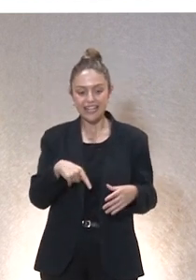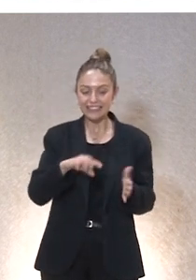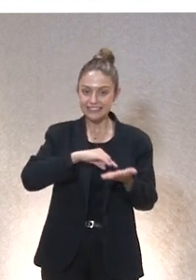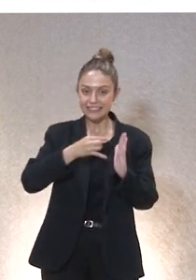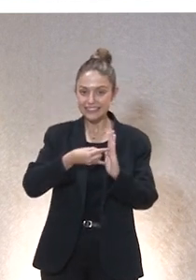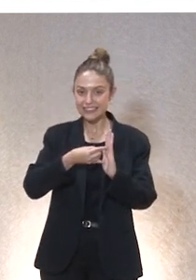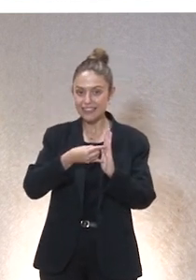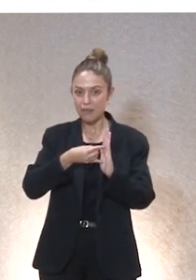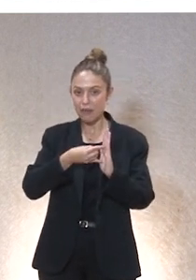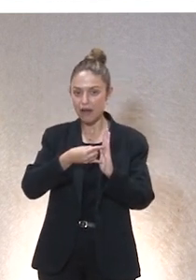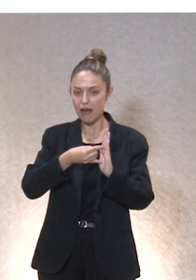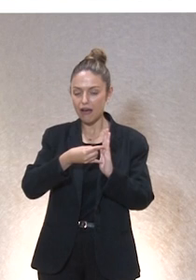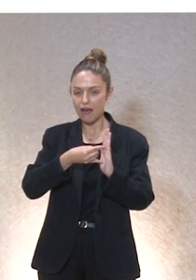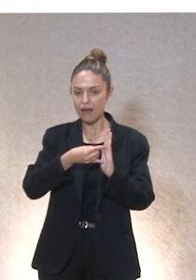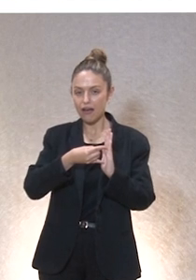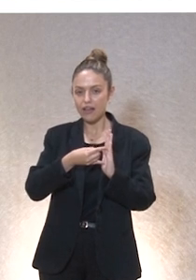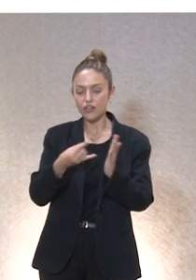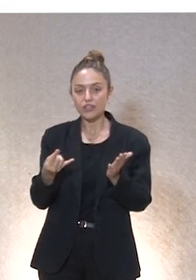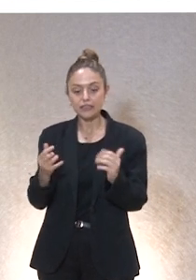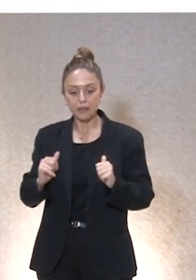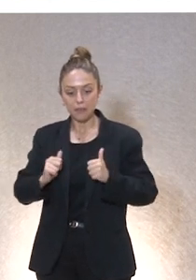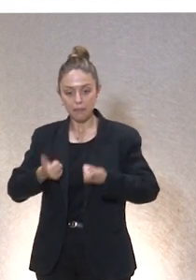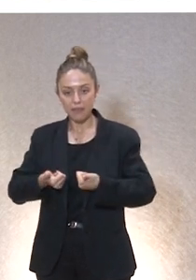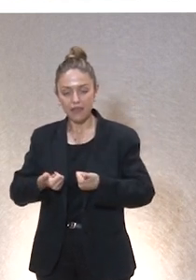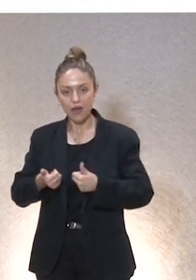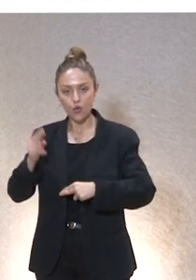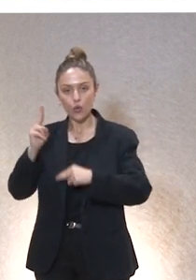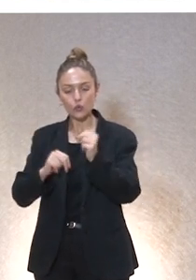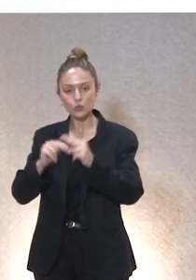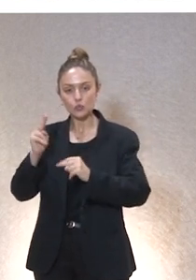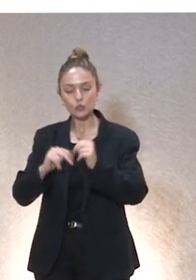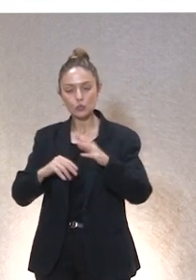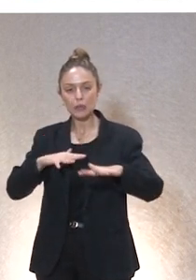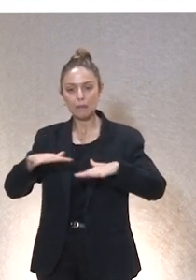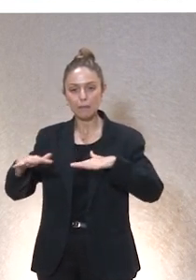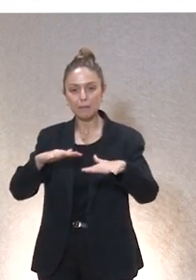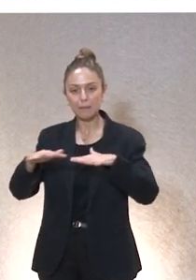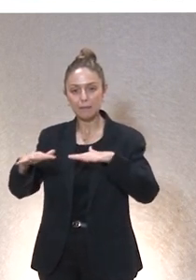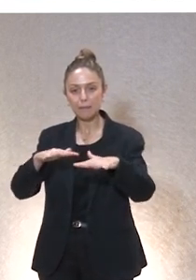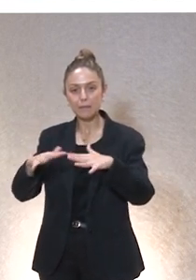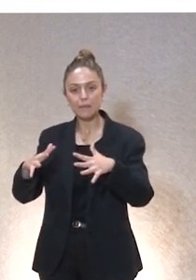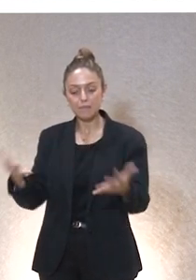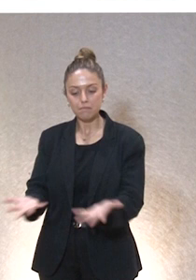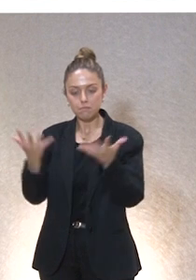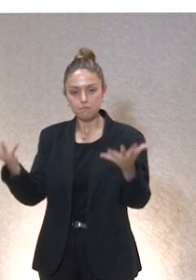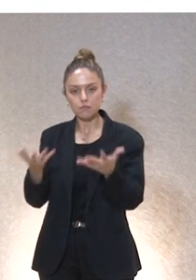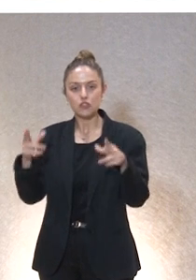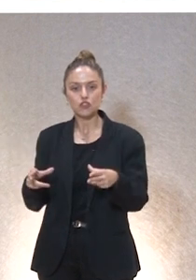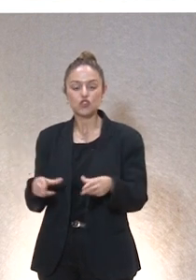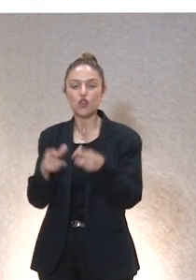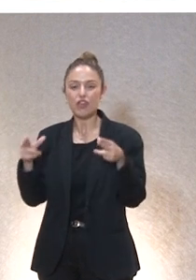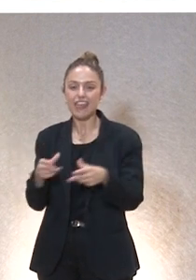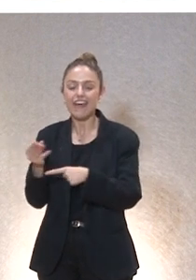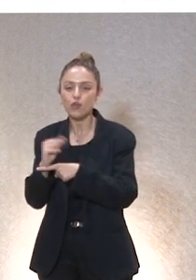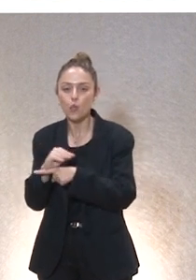y por lo tanto nos vamos a encontrar ante la posibilidad de construir y promover una sociedad de los cuidados con ese cuidado